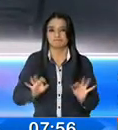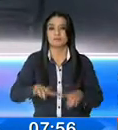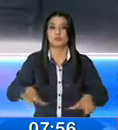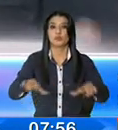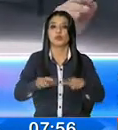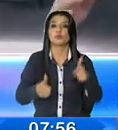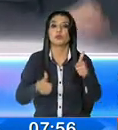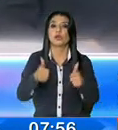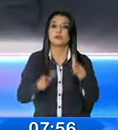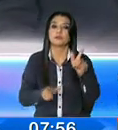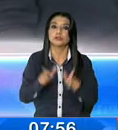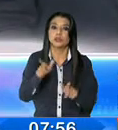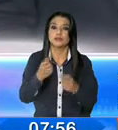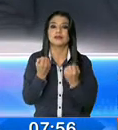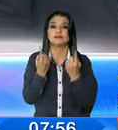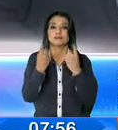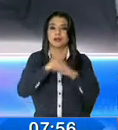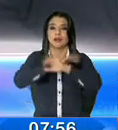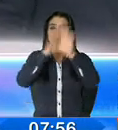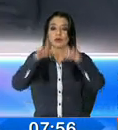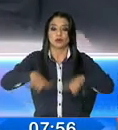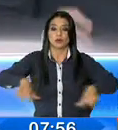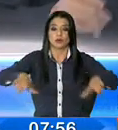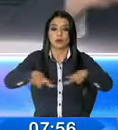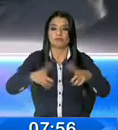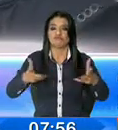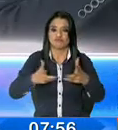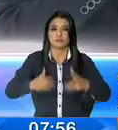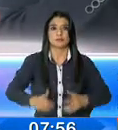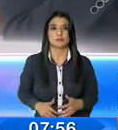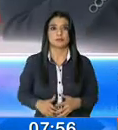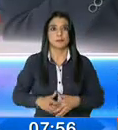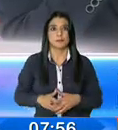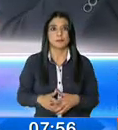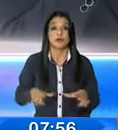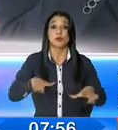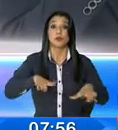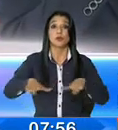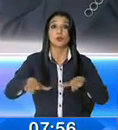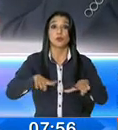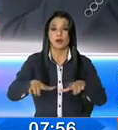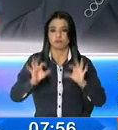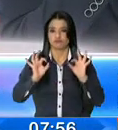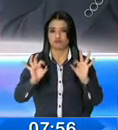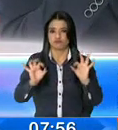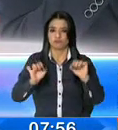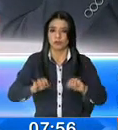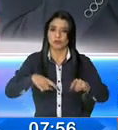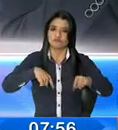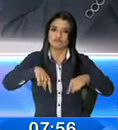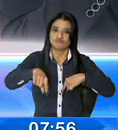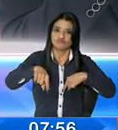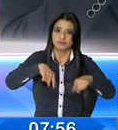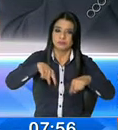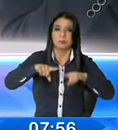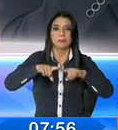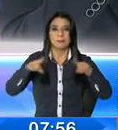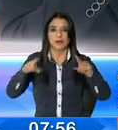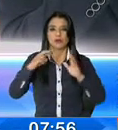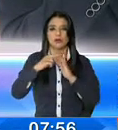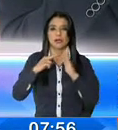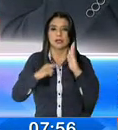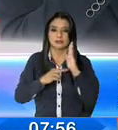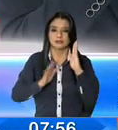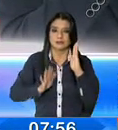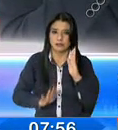Estefanía. Para que te quede claro, ¿dónde tienes que utilizar? Los sitios que justamente se puede transitar pero con los requisitos antes